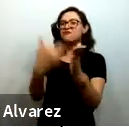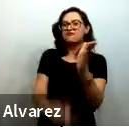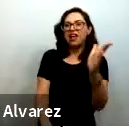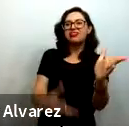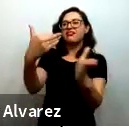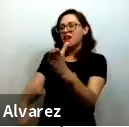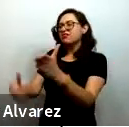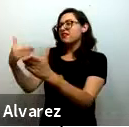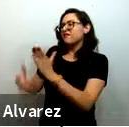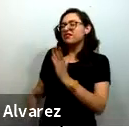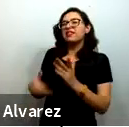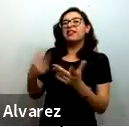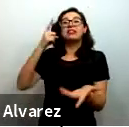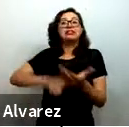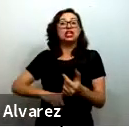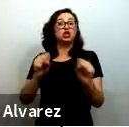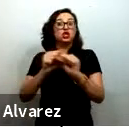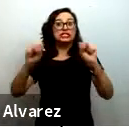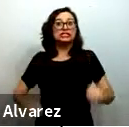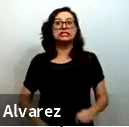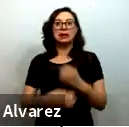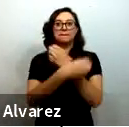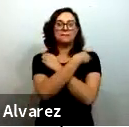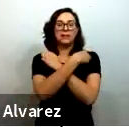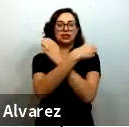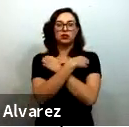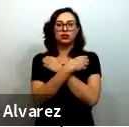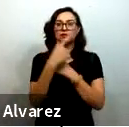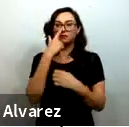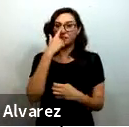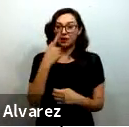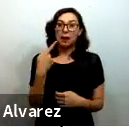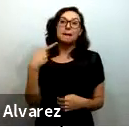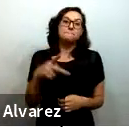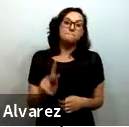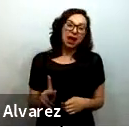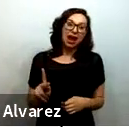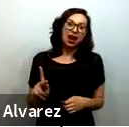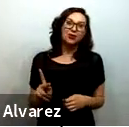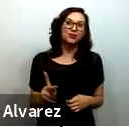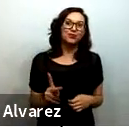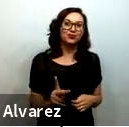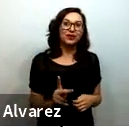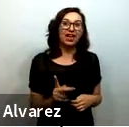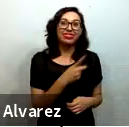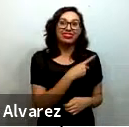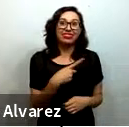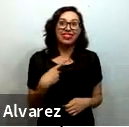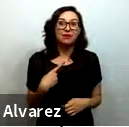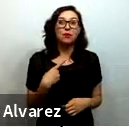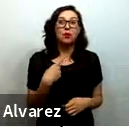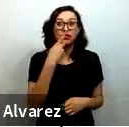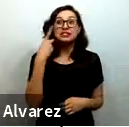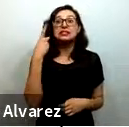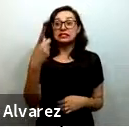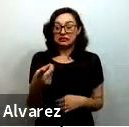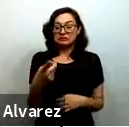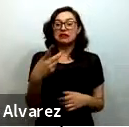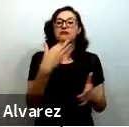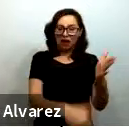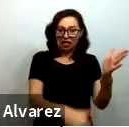educativos, pero no puedo mencionar deficiencias sin destacar también una tremenda capacidad de